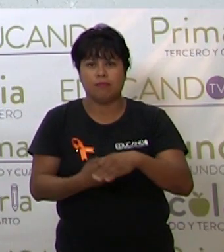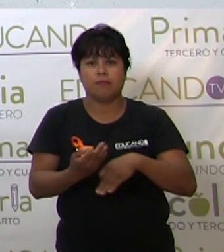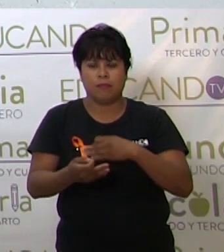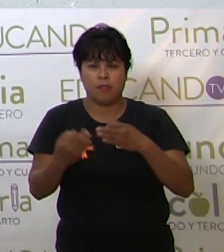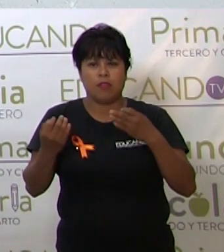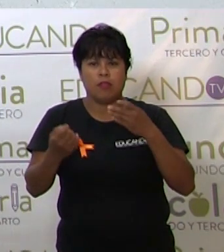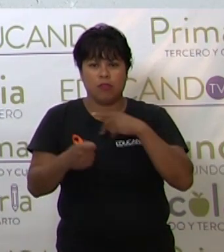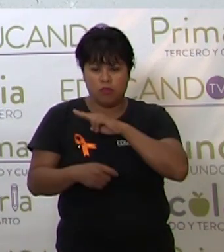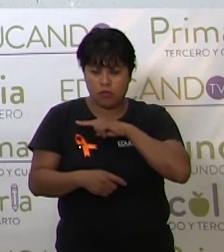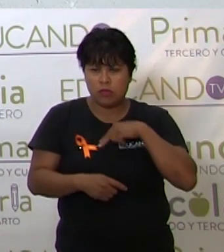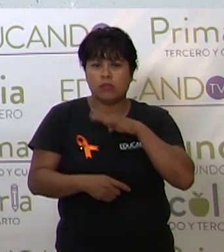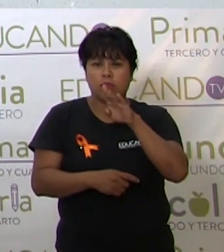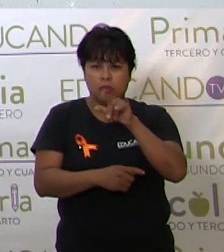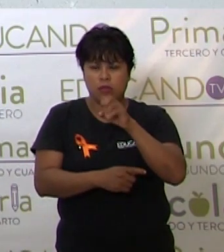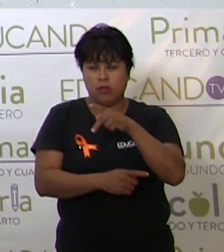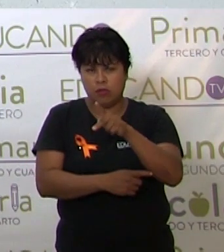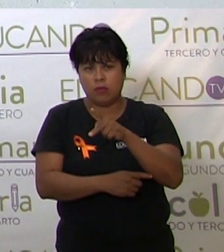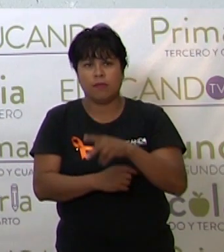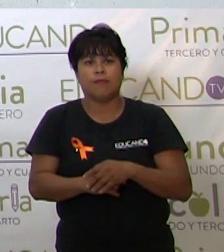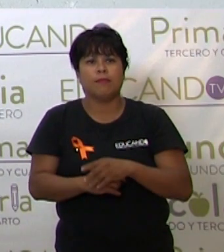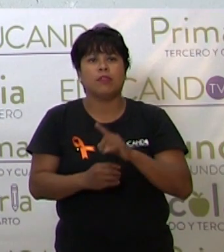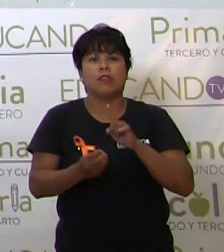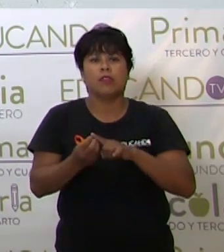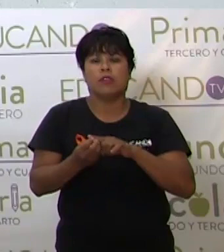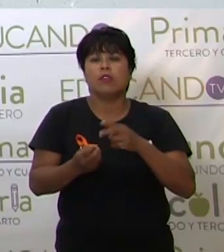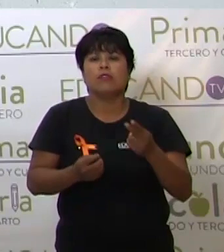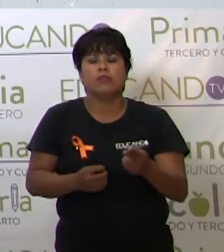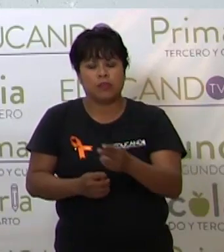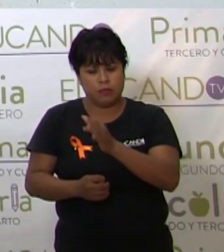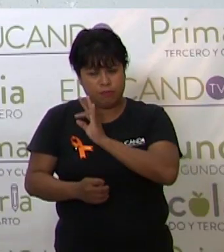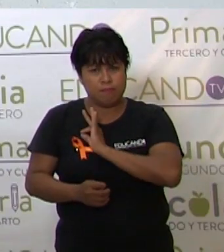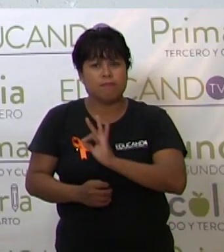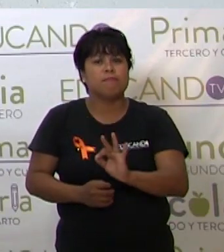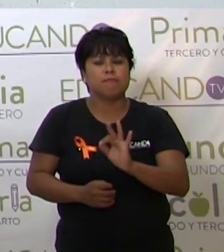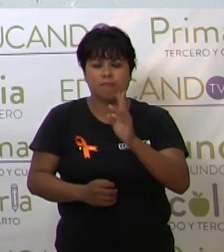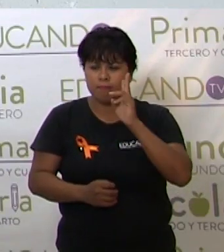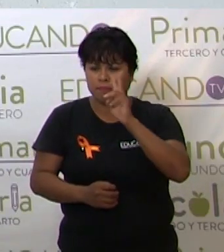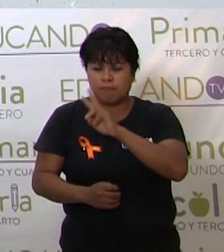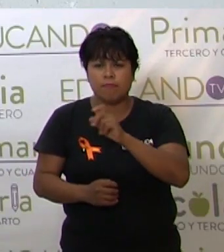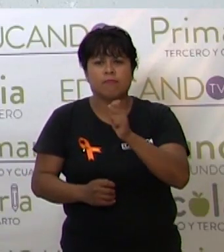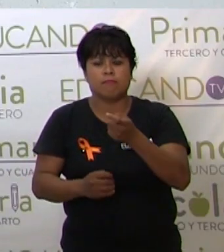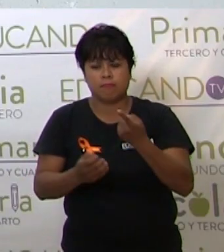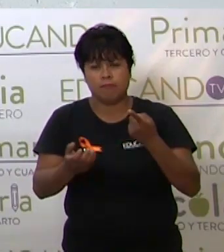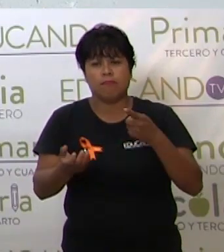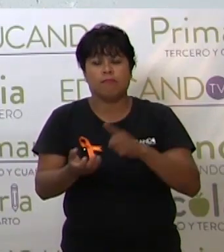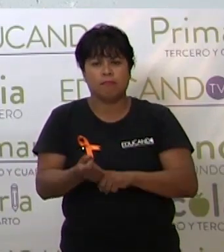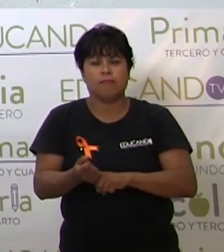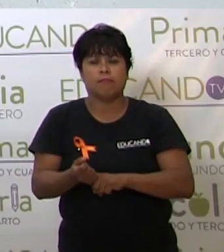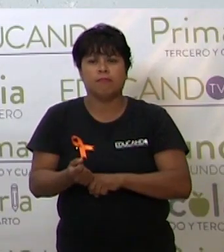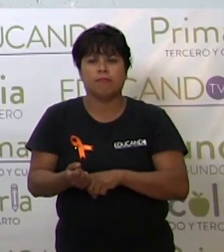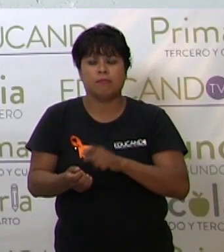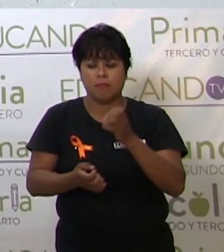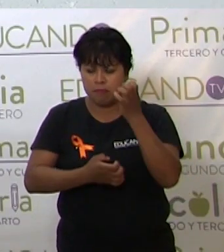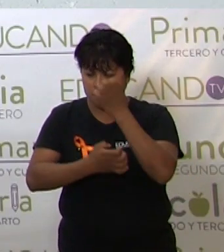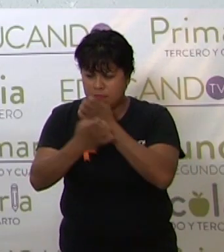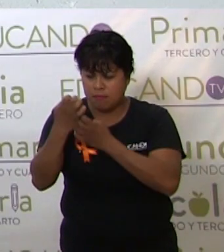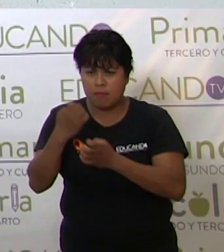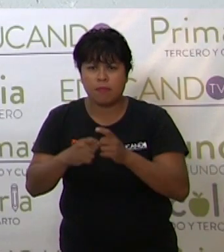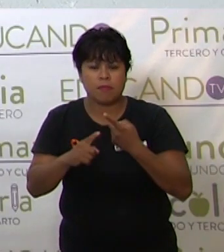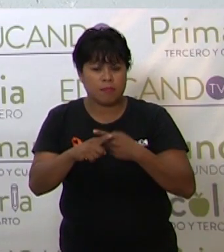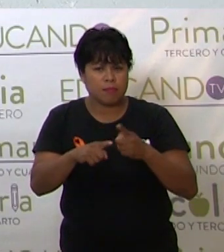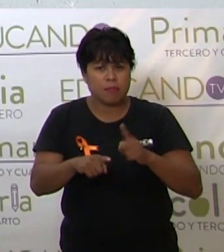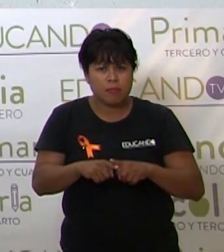blog, en donde ustedes pueden checar el contenido y revisar algunas guías